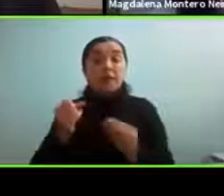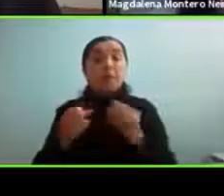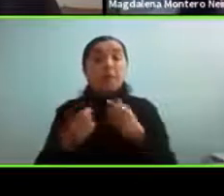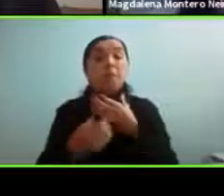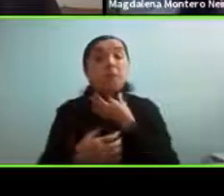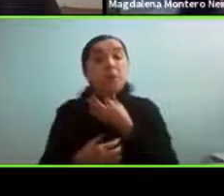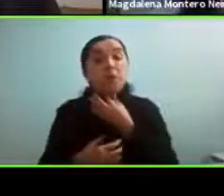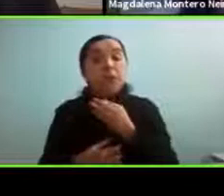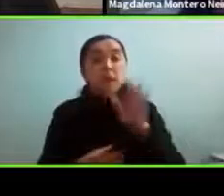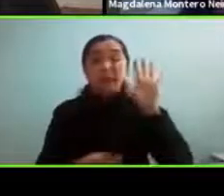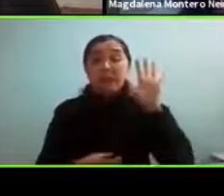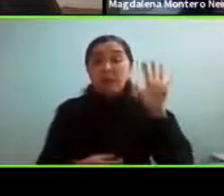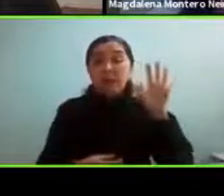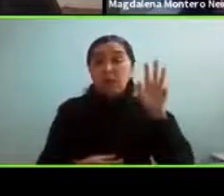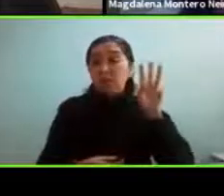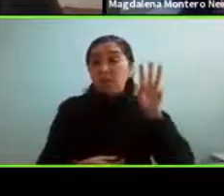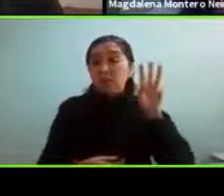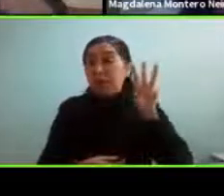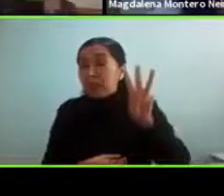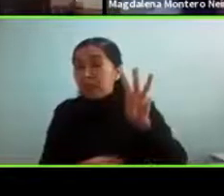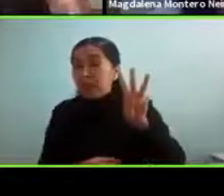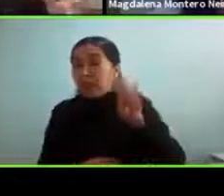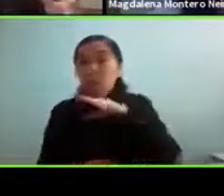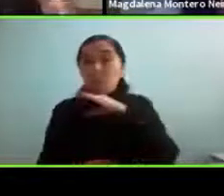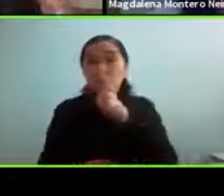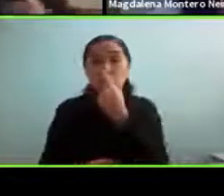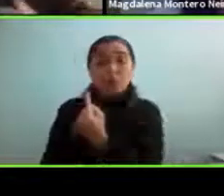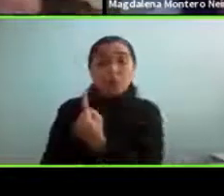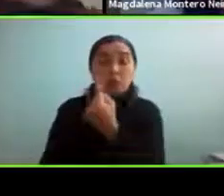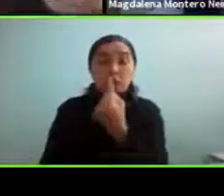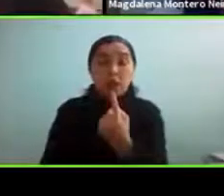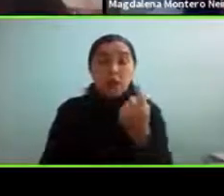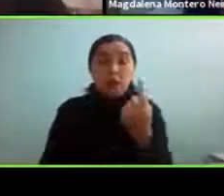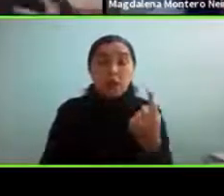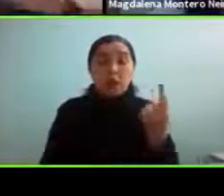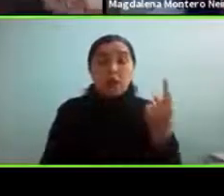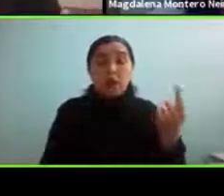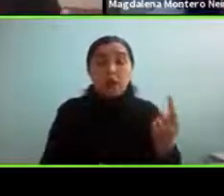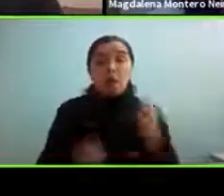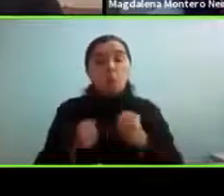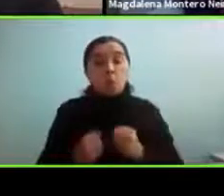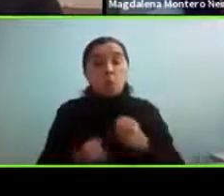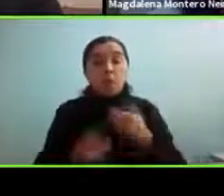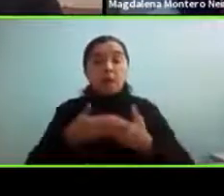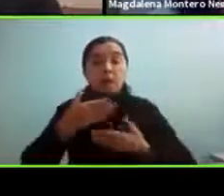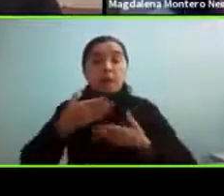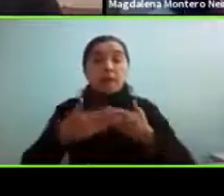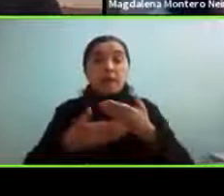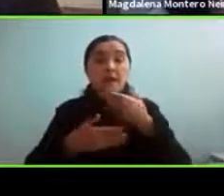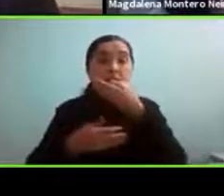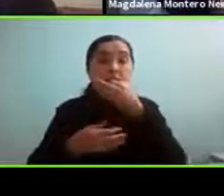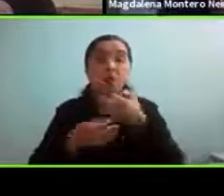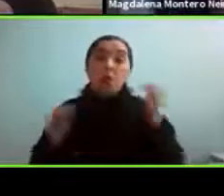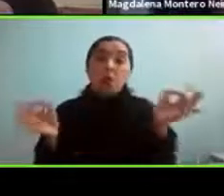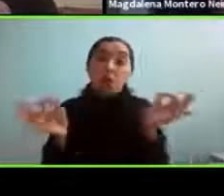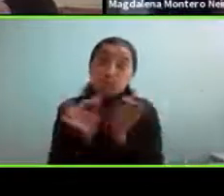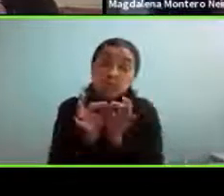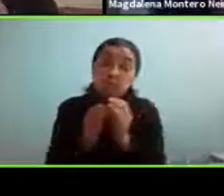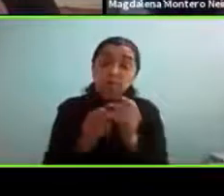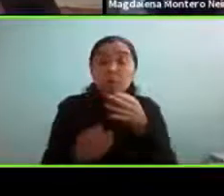cinco tres minutos a cada uno en que puedan por ejemplo generar alguna red hacer alguna recomendación pero además